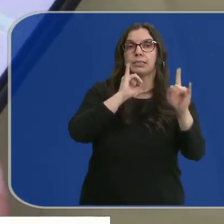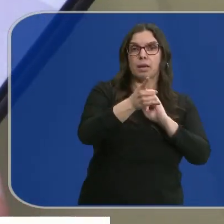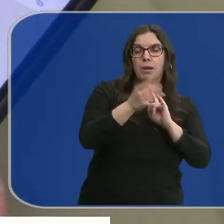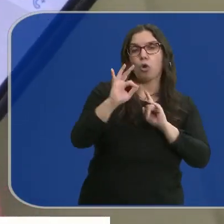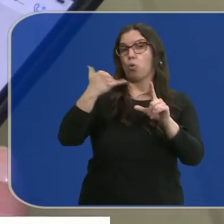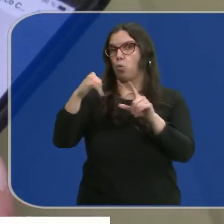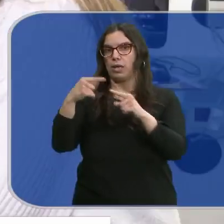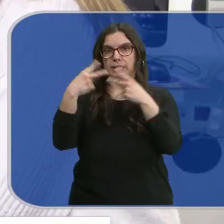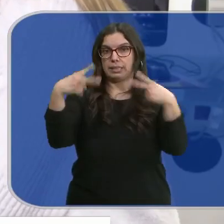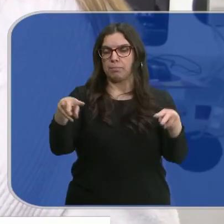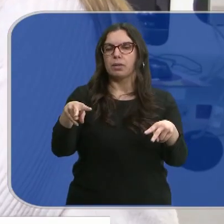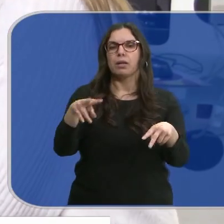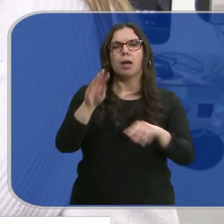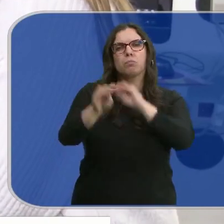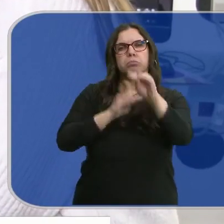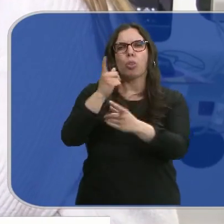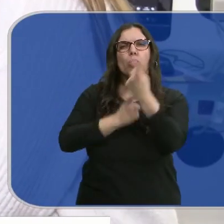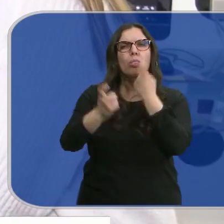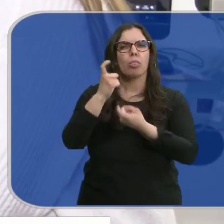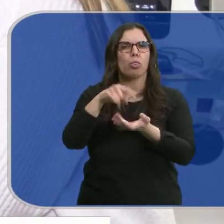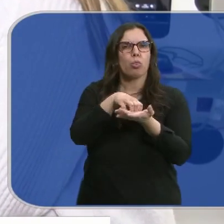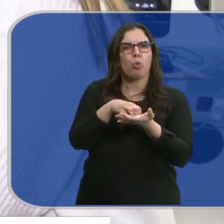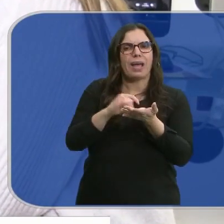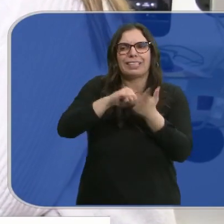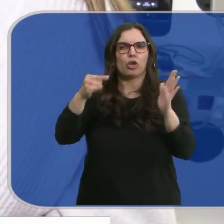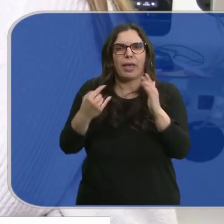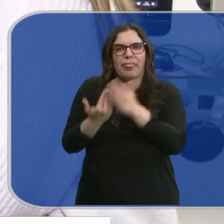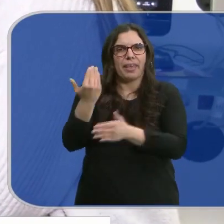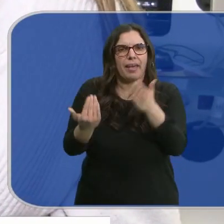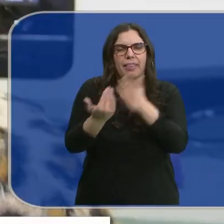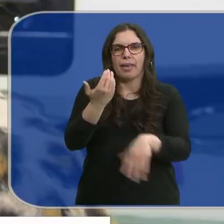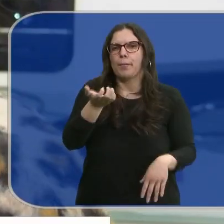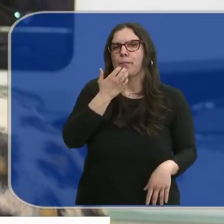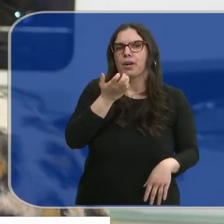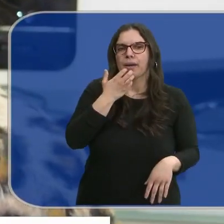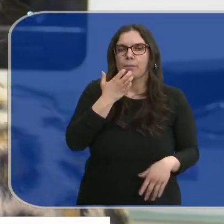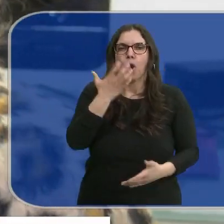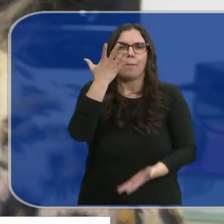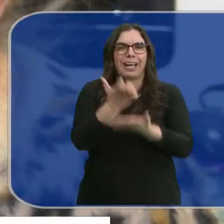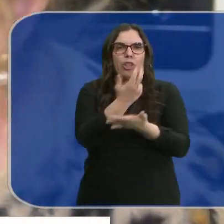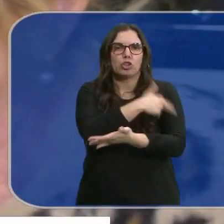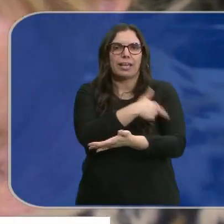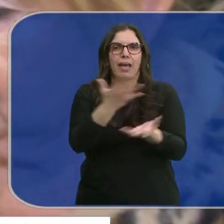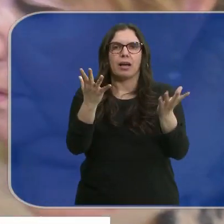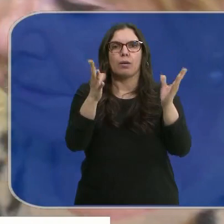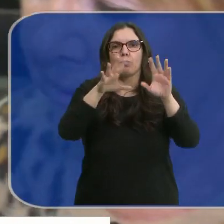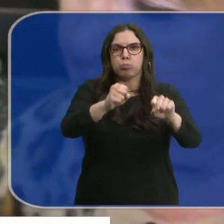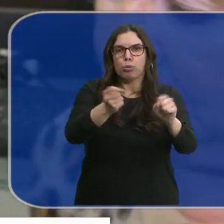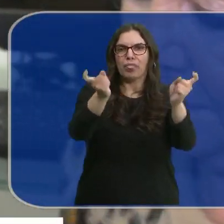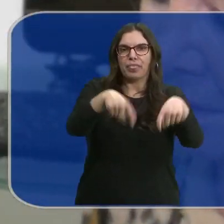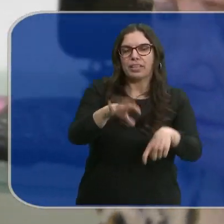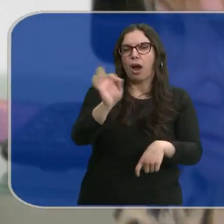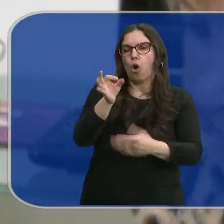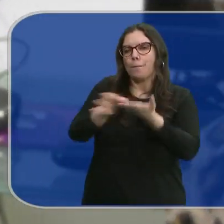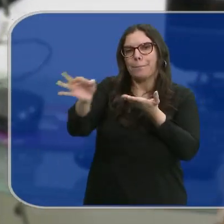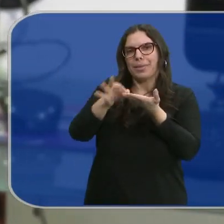por teléfono o por WhatsApp, se podrán resolver dudas tecnológicas del día a día sobre cómo reservar una cita en la aplicación de esa CIL o cómo enviar un